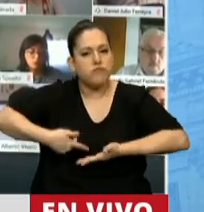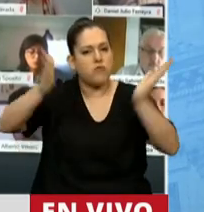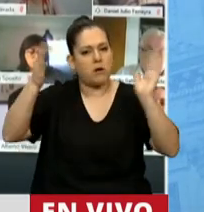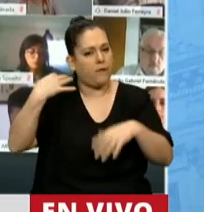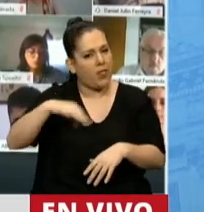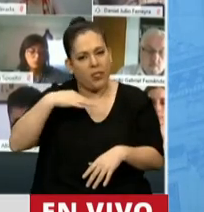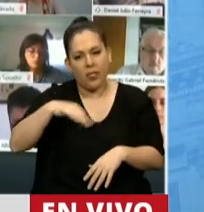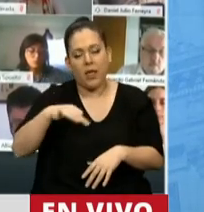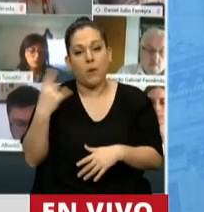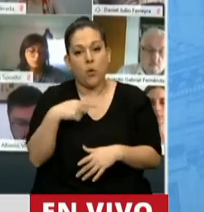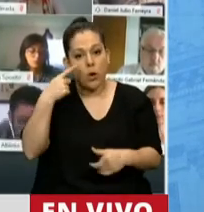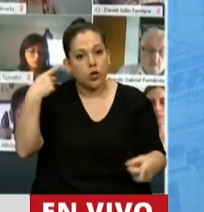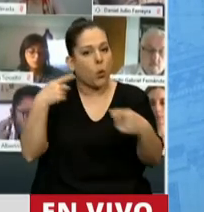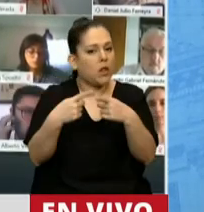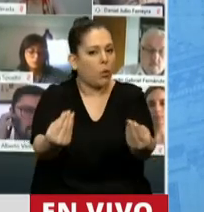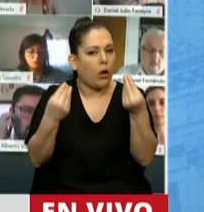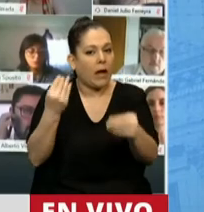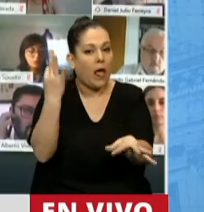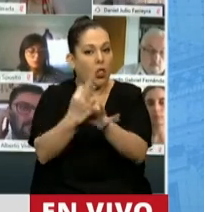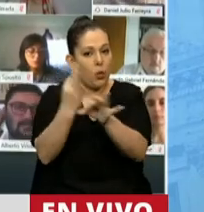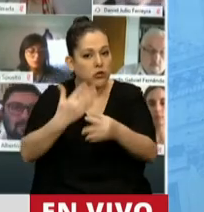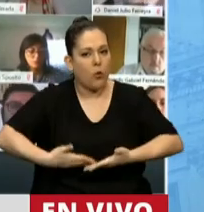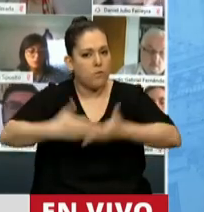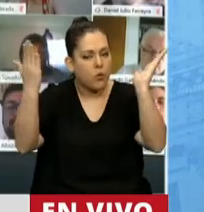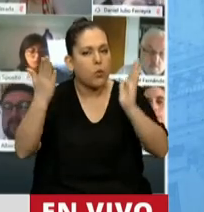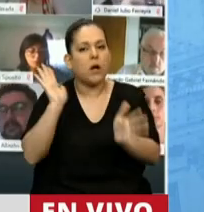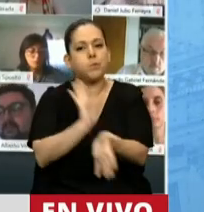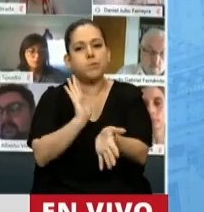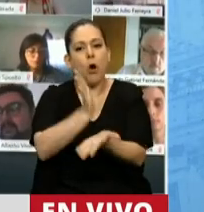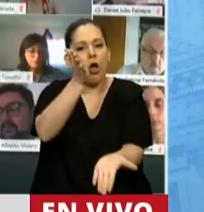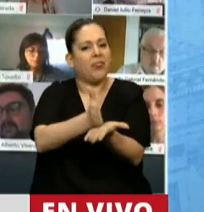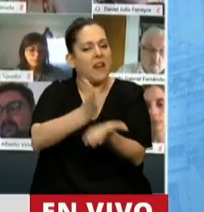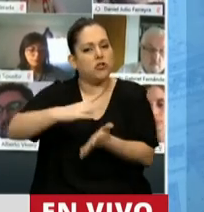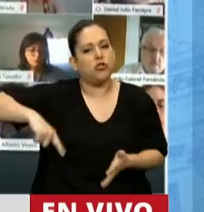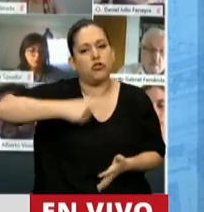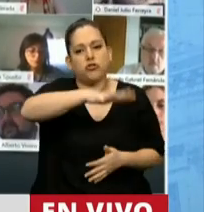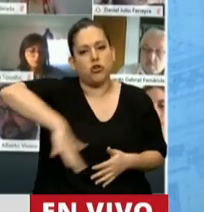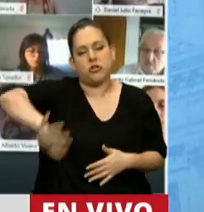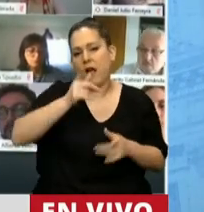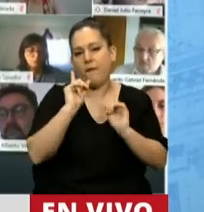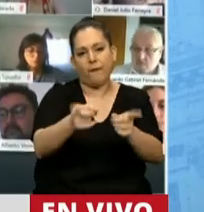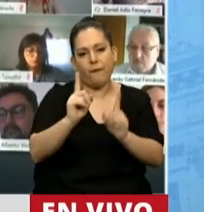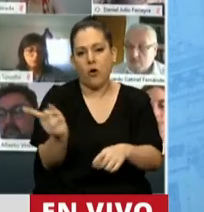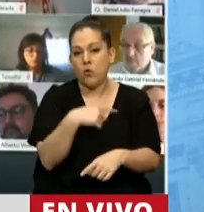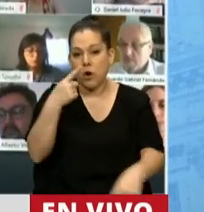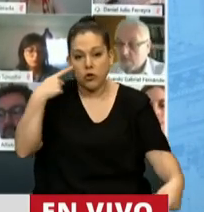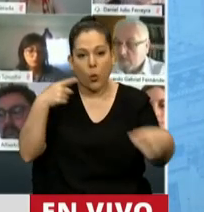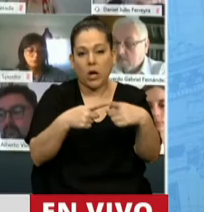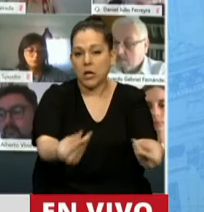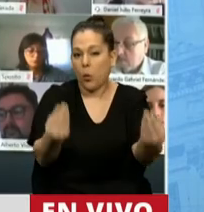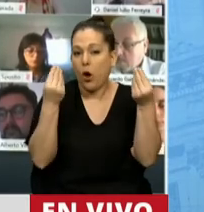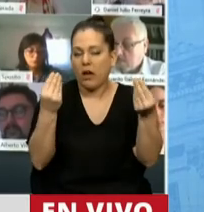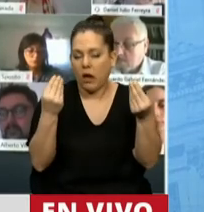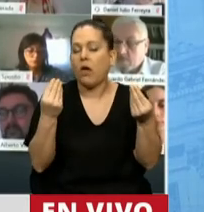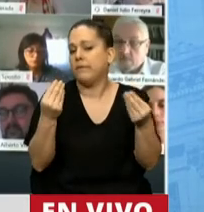objetivo es que la educación pública siga siendo un derecho social. Nuestro objetivo es que no haya